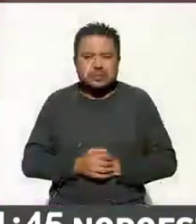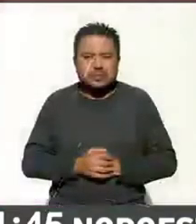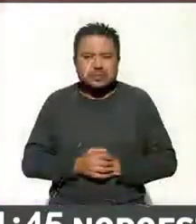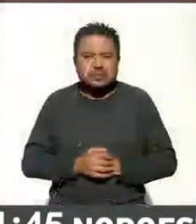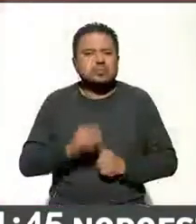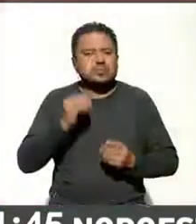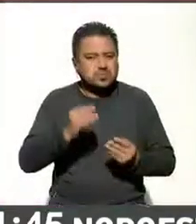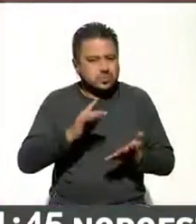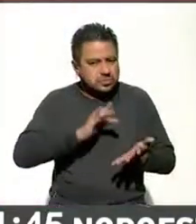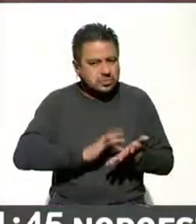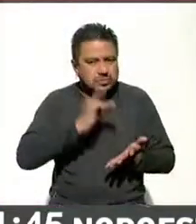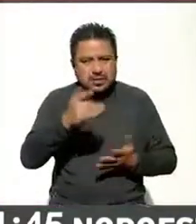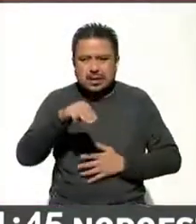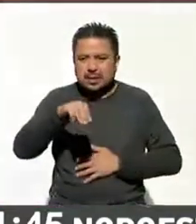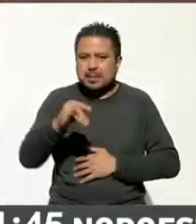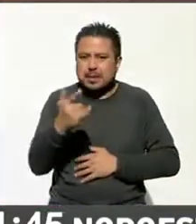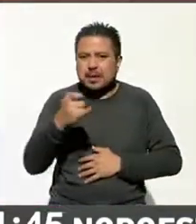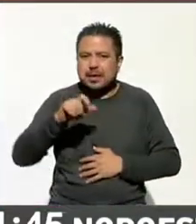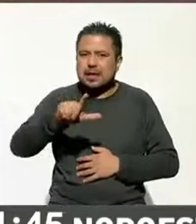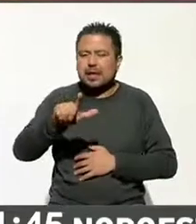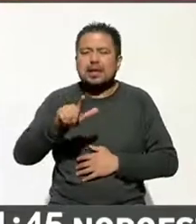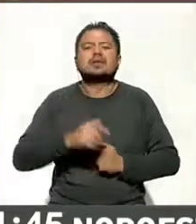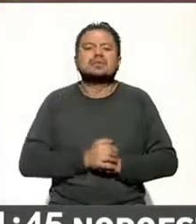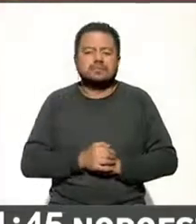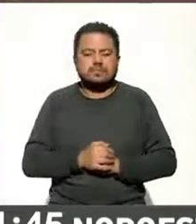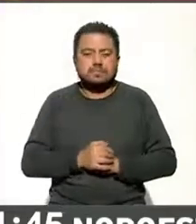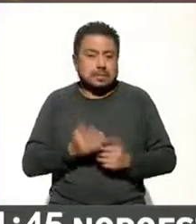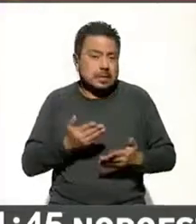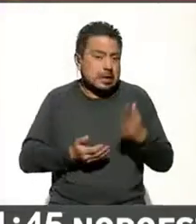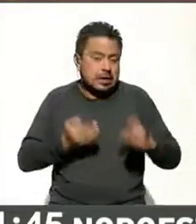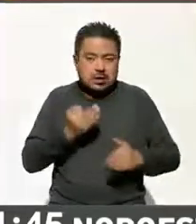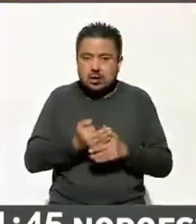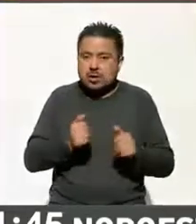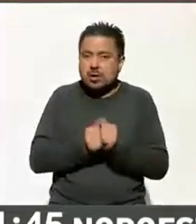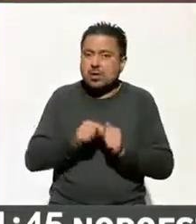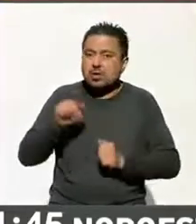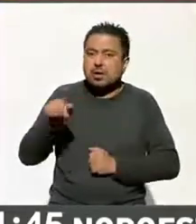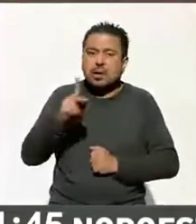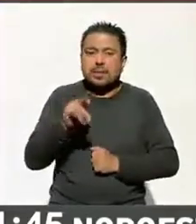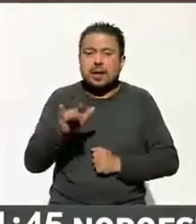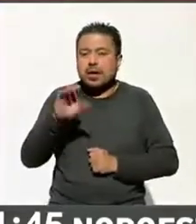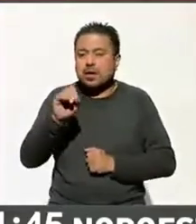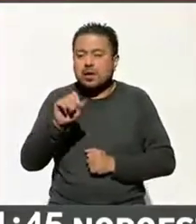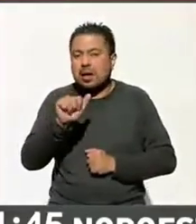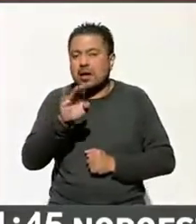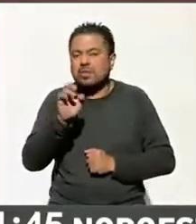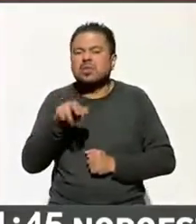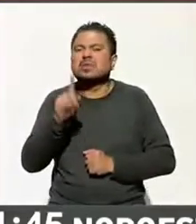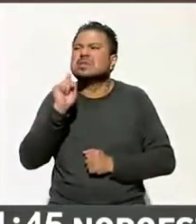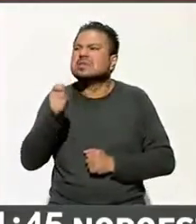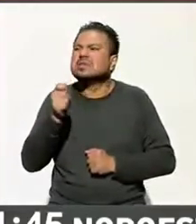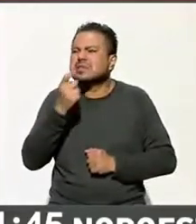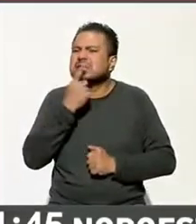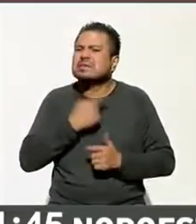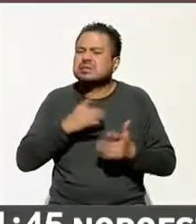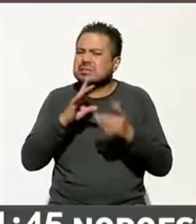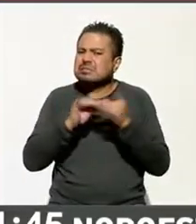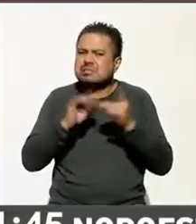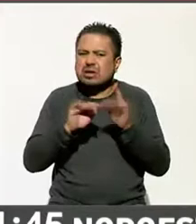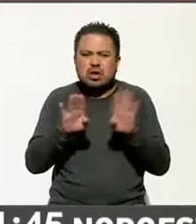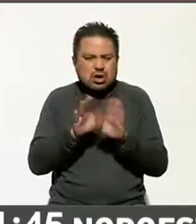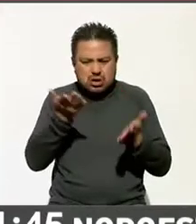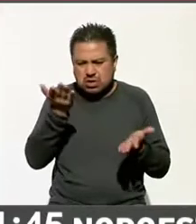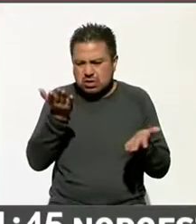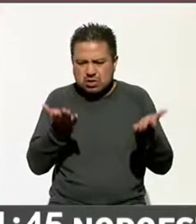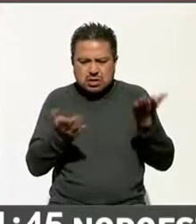Muchas gracias Miguel de la Cruz. Y nos vamos contigo Paco Abundis. Vamos a ver qué fue lo que inclinó la balanza